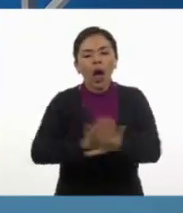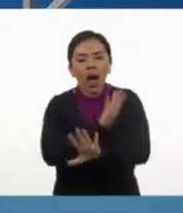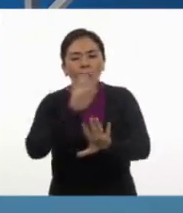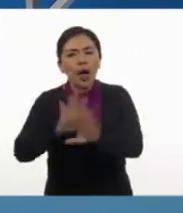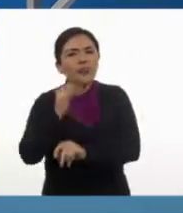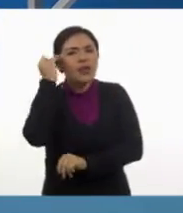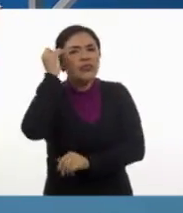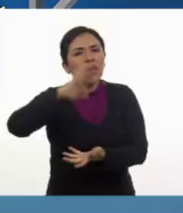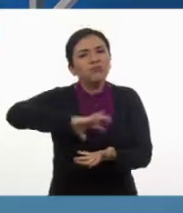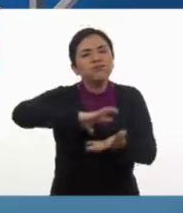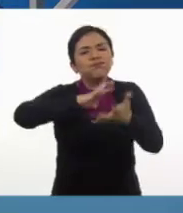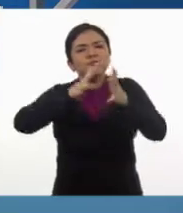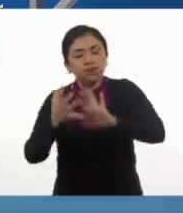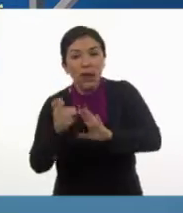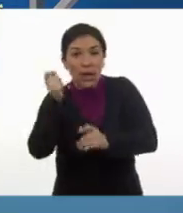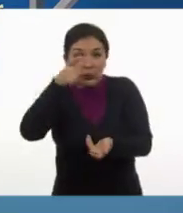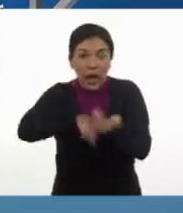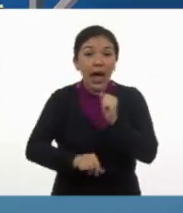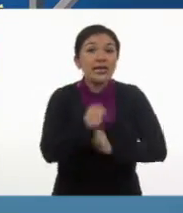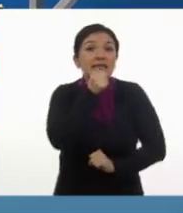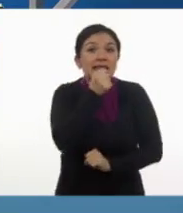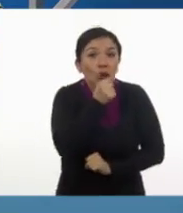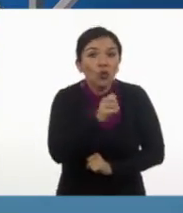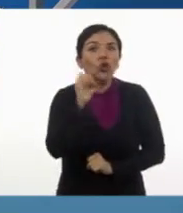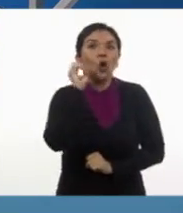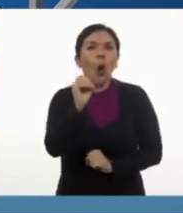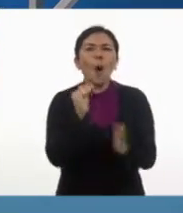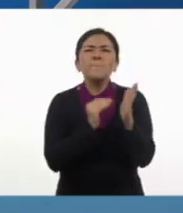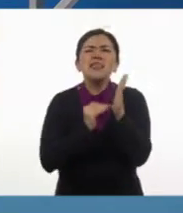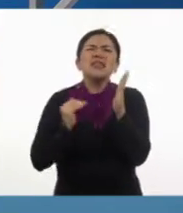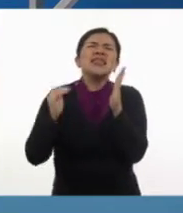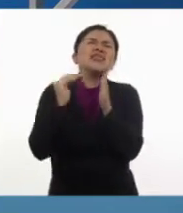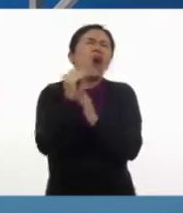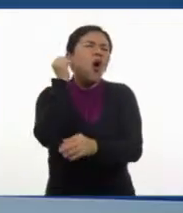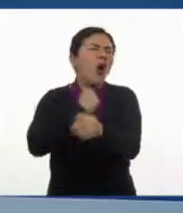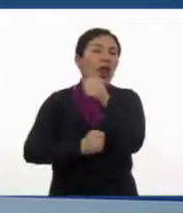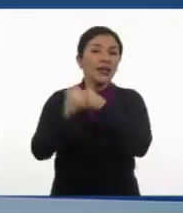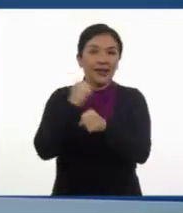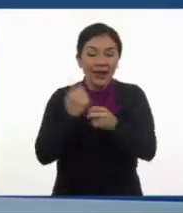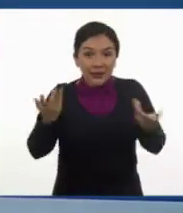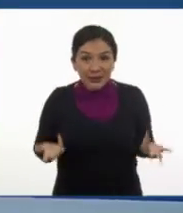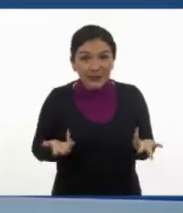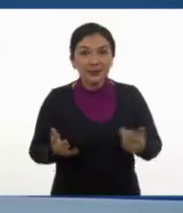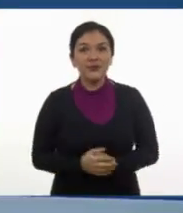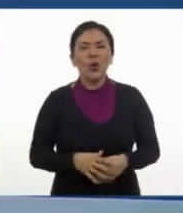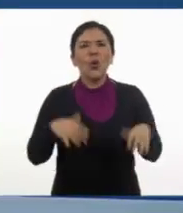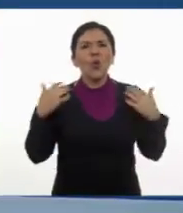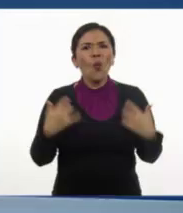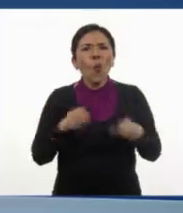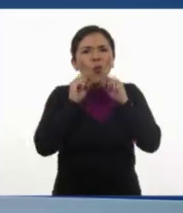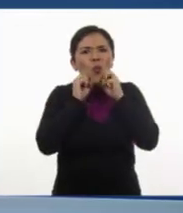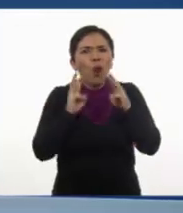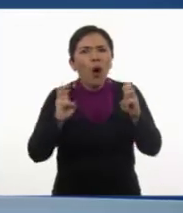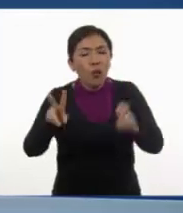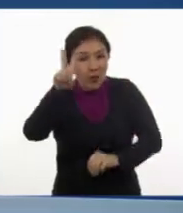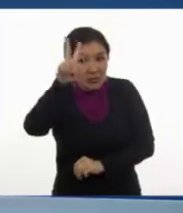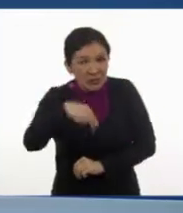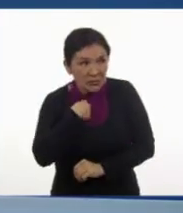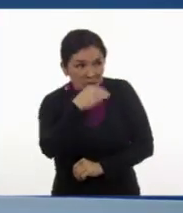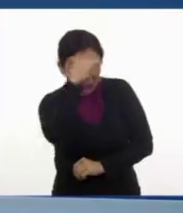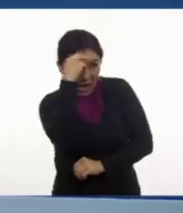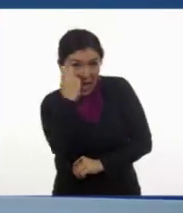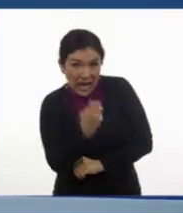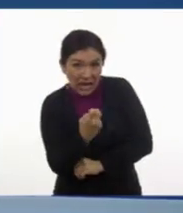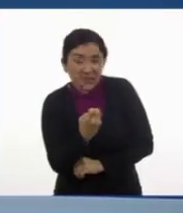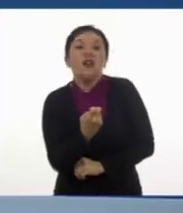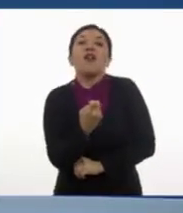ya sea en segundos o en millones de años. ¡Guau! Supongo que es